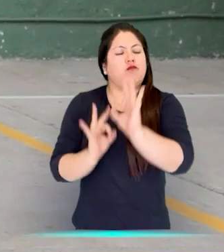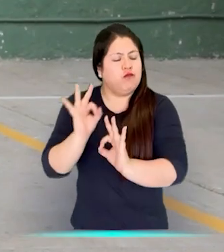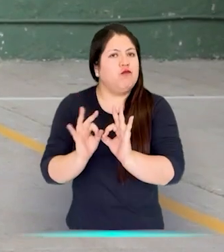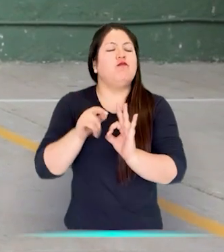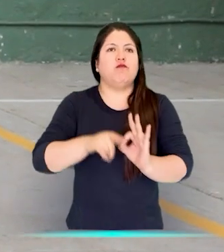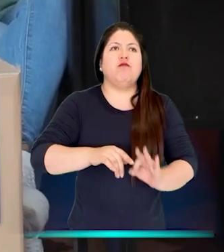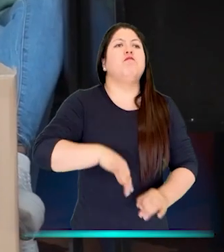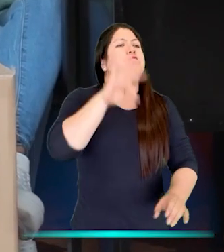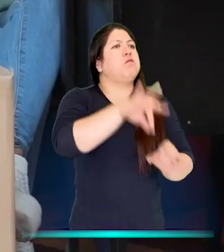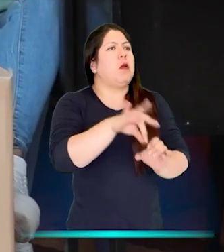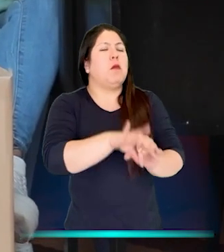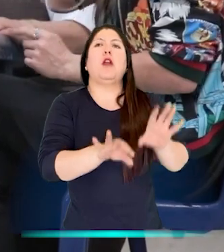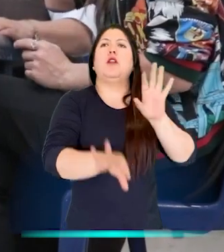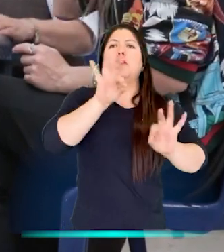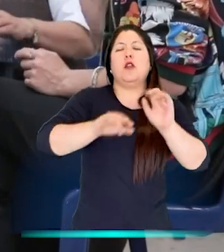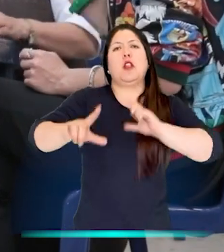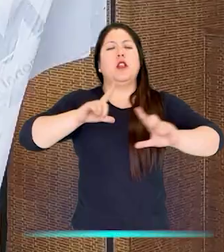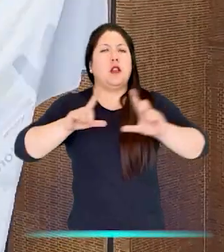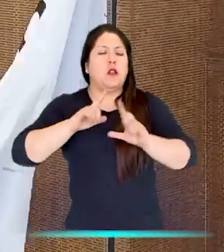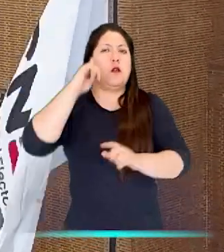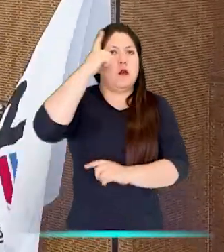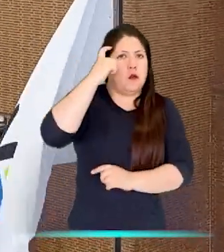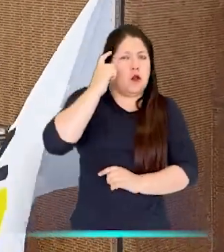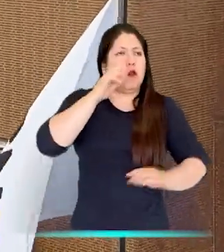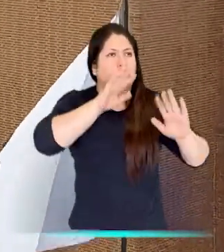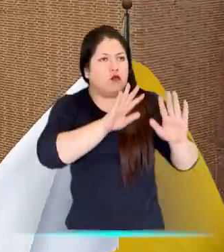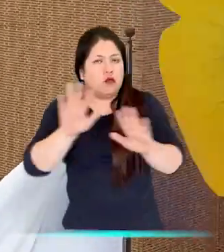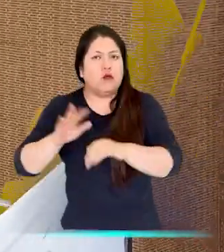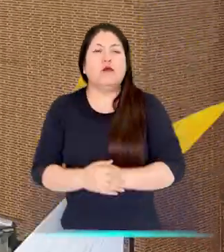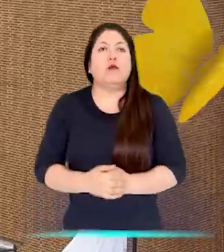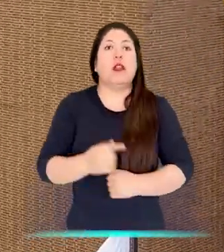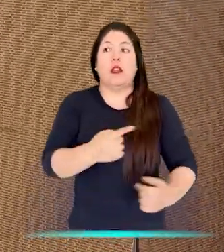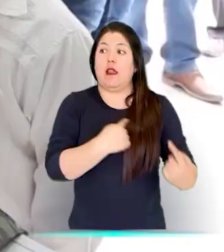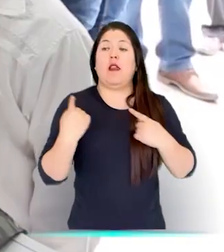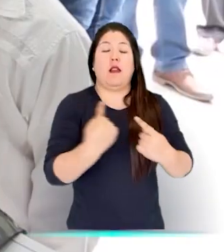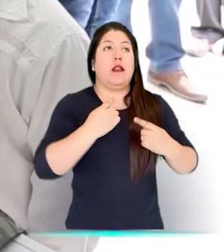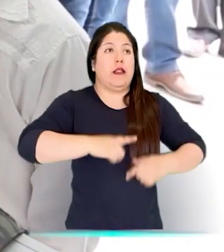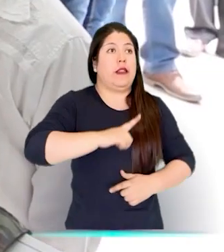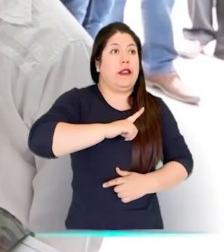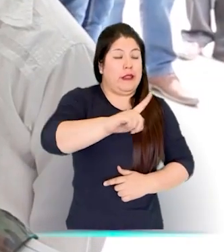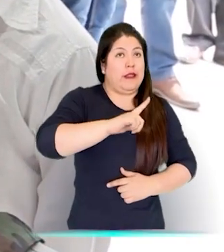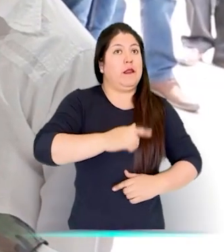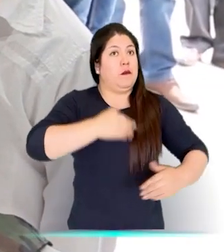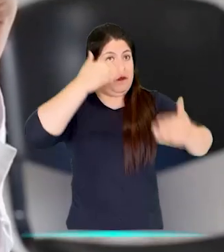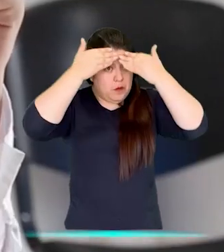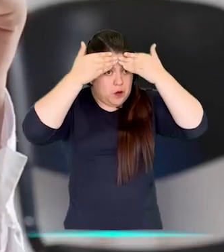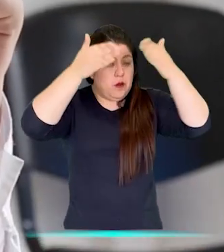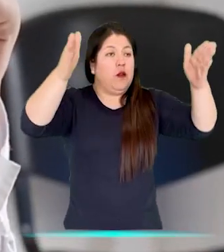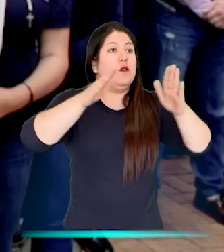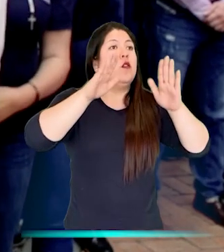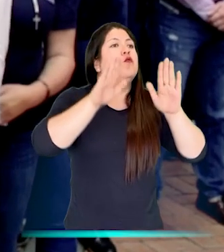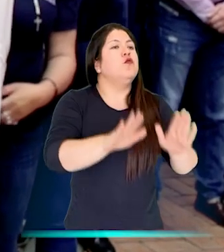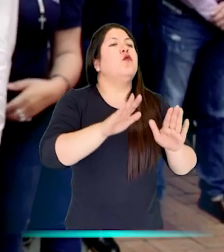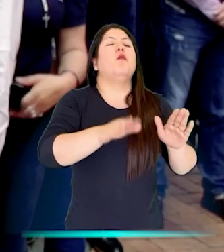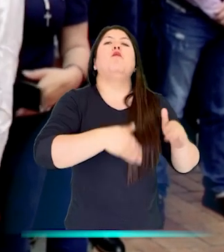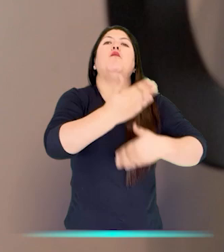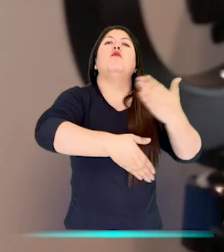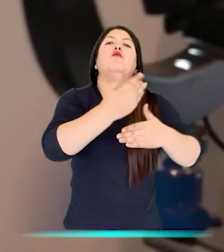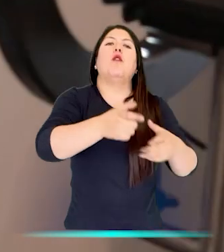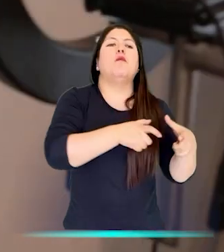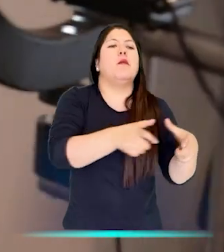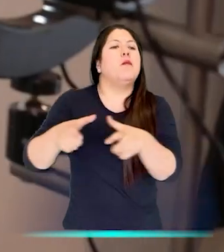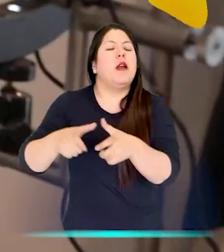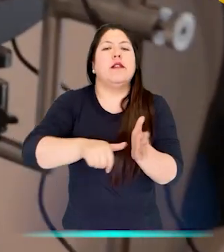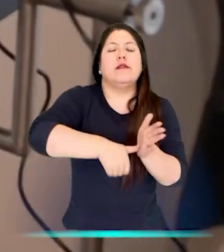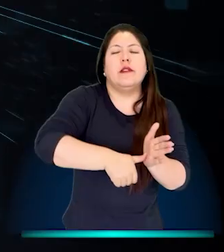colombianos a elegir libremente a sus gobernantes. Como líderes de los procesos electorales y de identificación civil, garantizamos la defensa de la